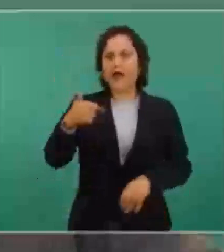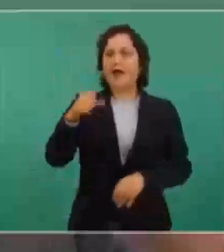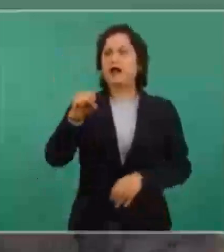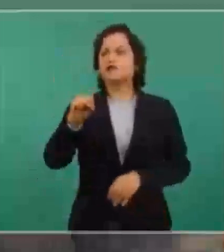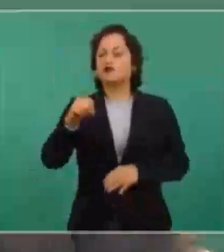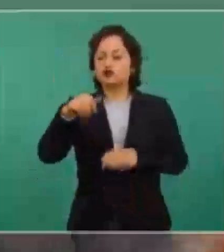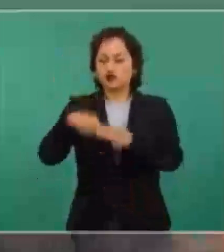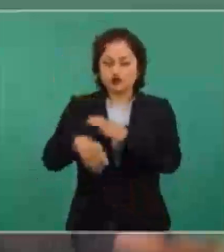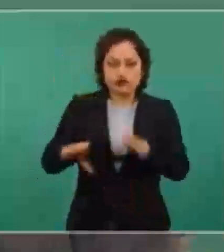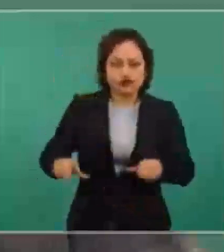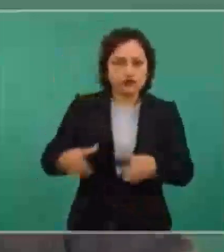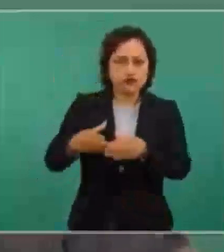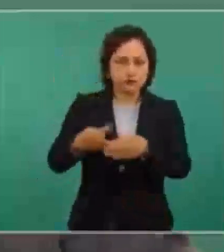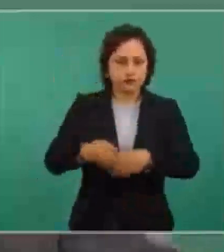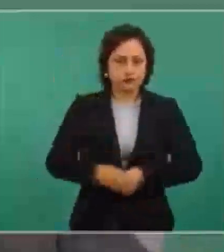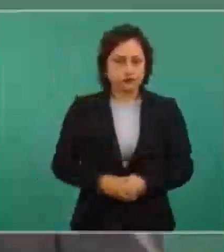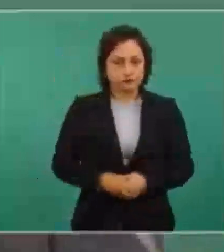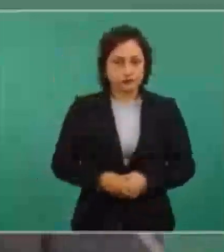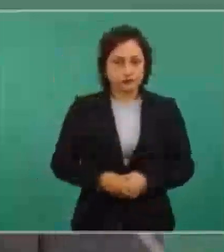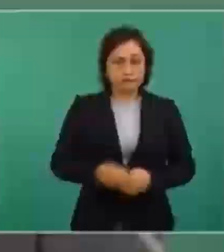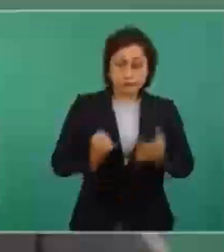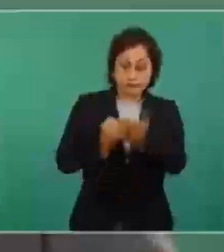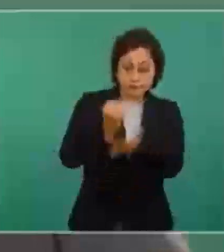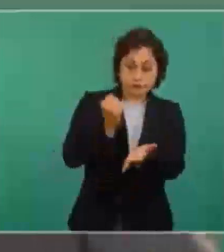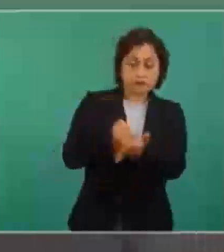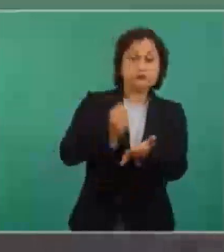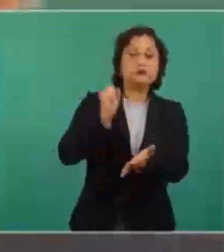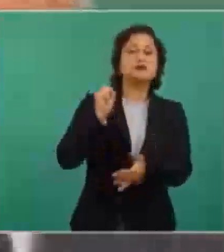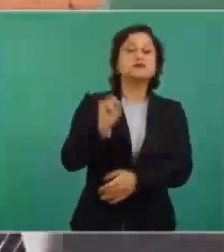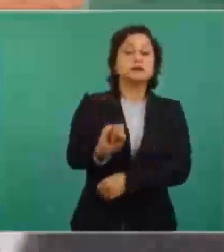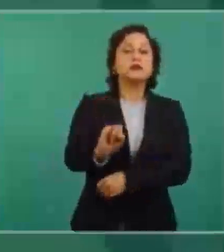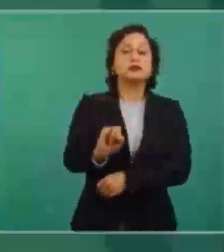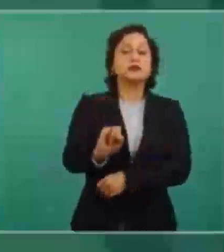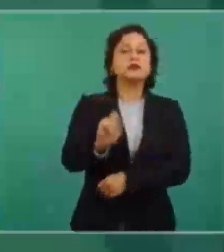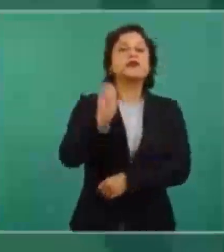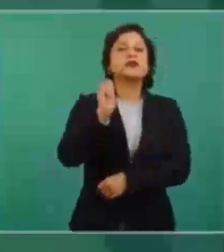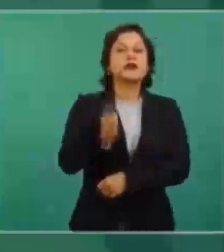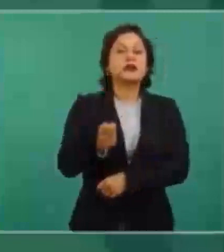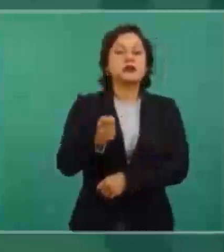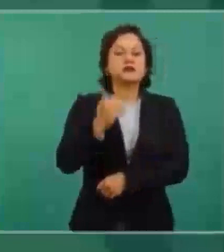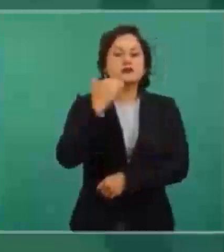autorizó esta operación de manera irregular.